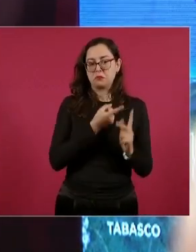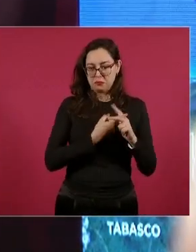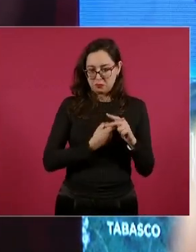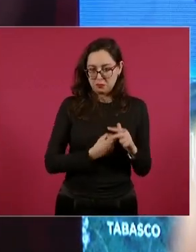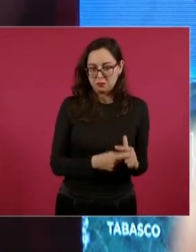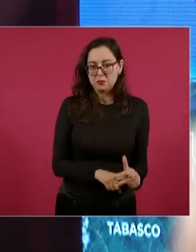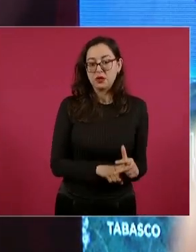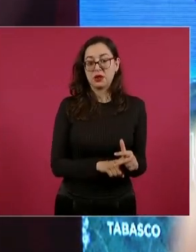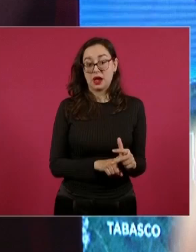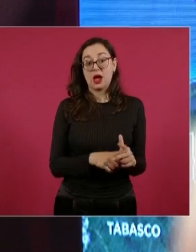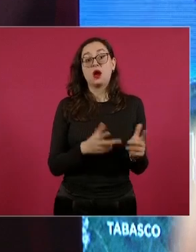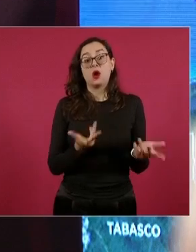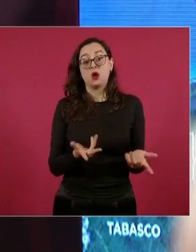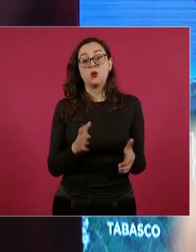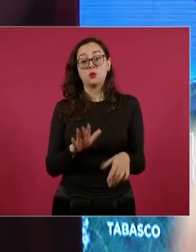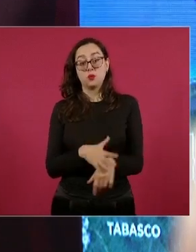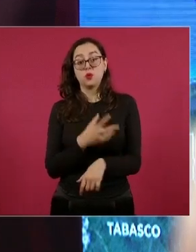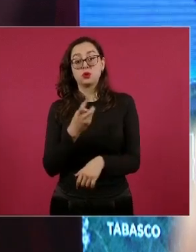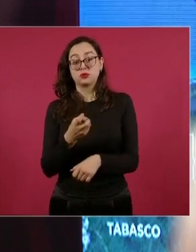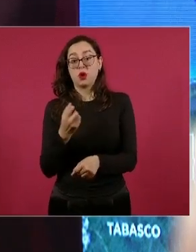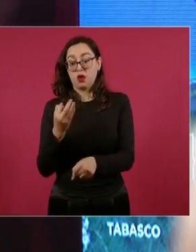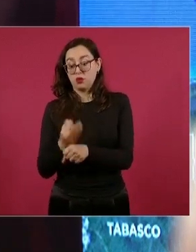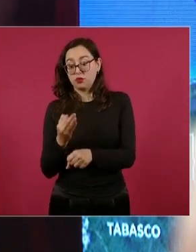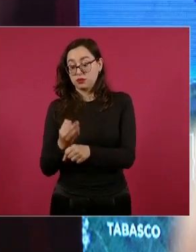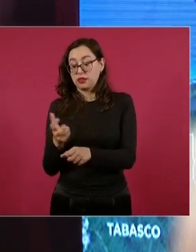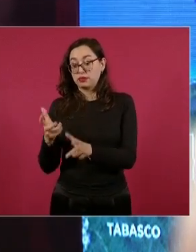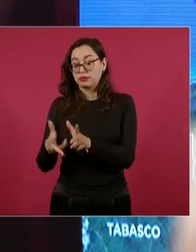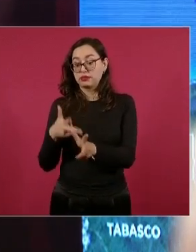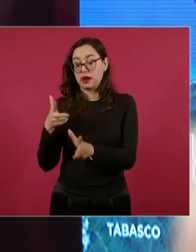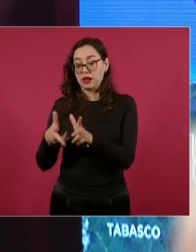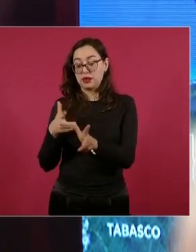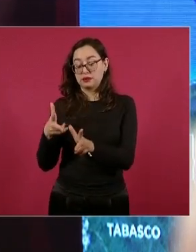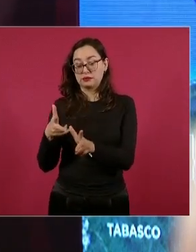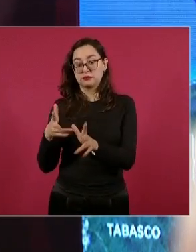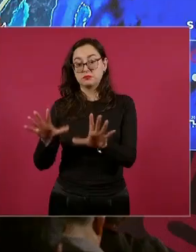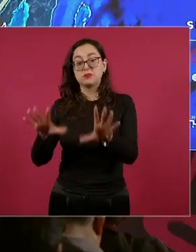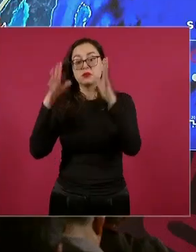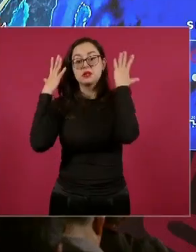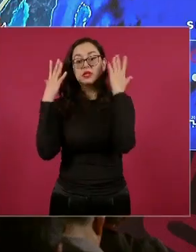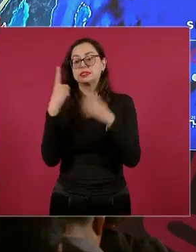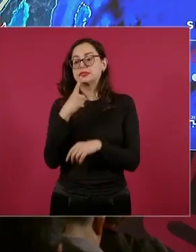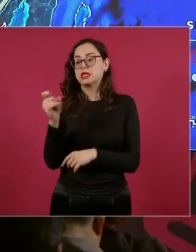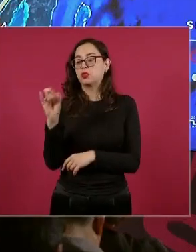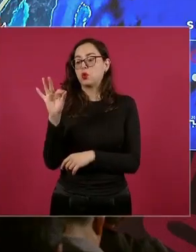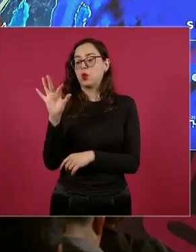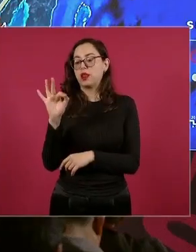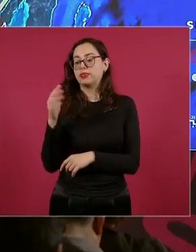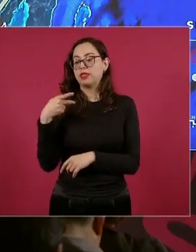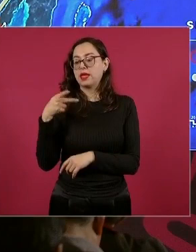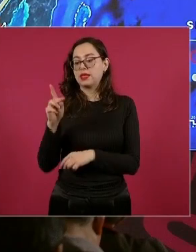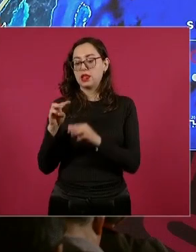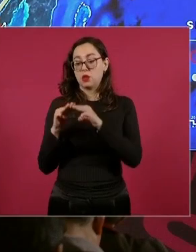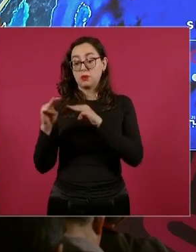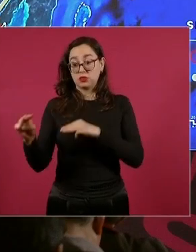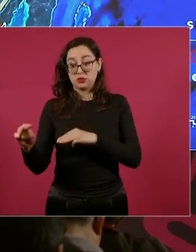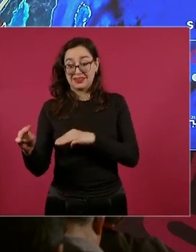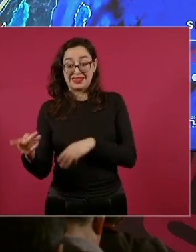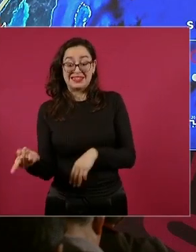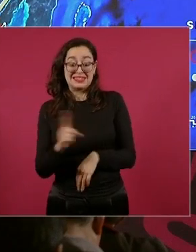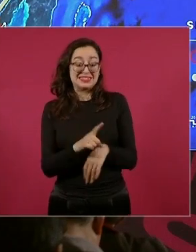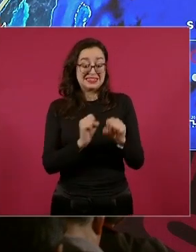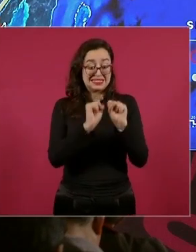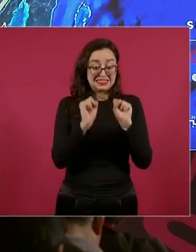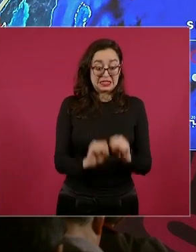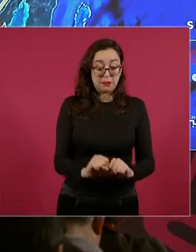limitante es que se desplace a 140 kilómetros por hora. Cuando tenga ya el sistema